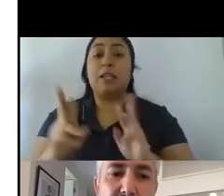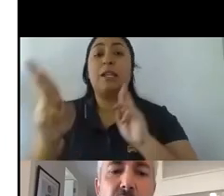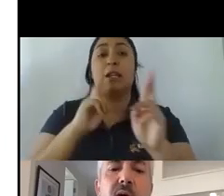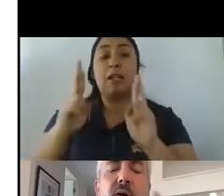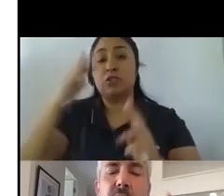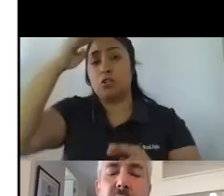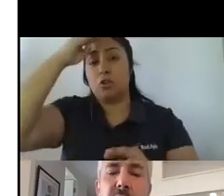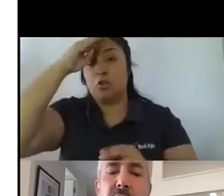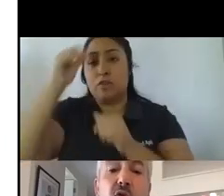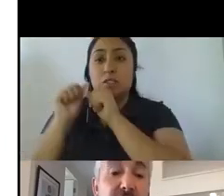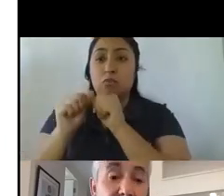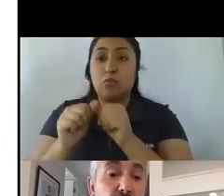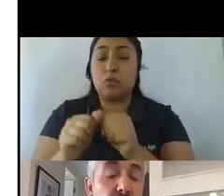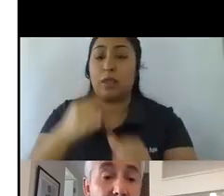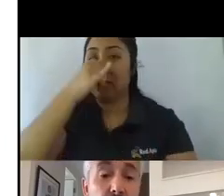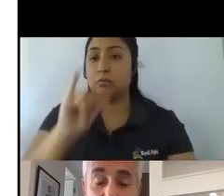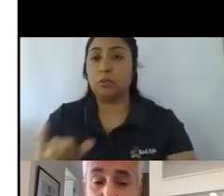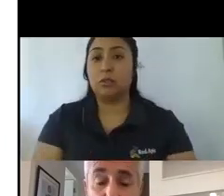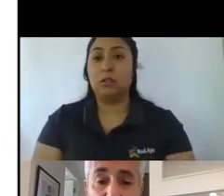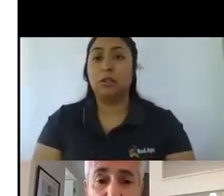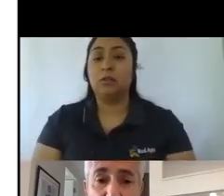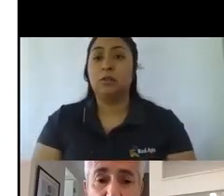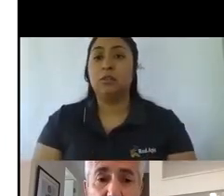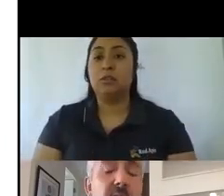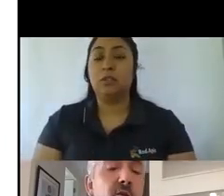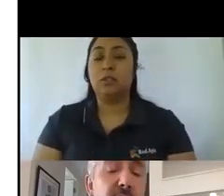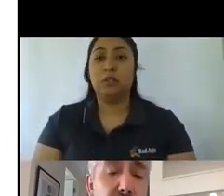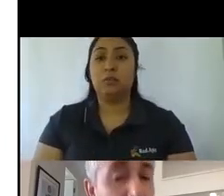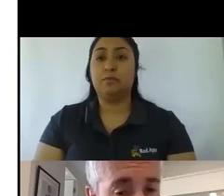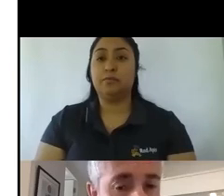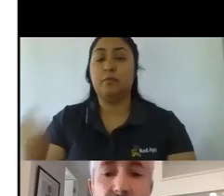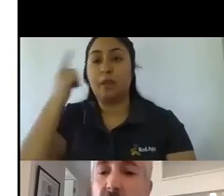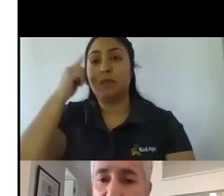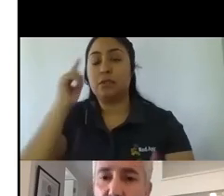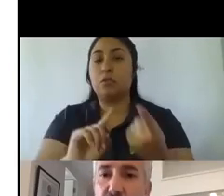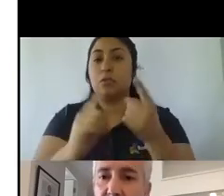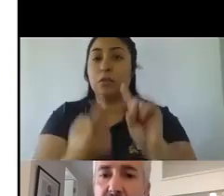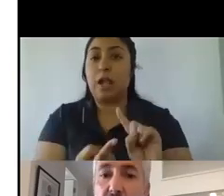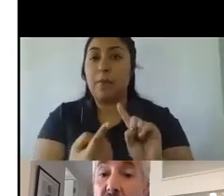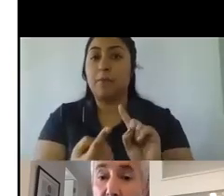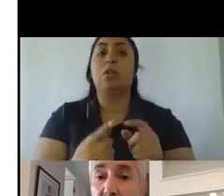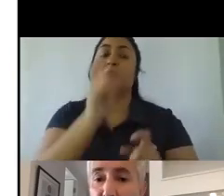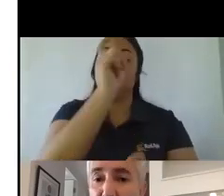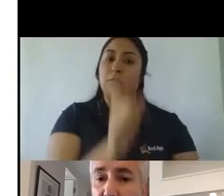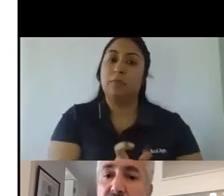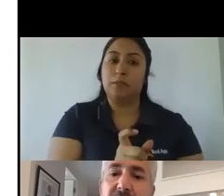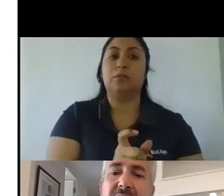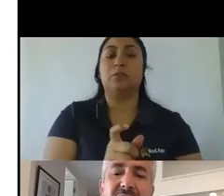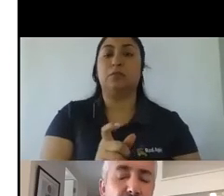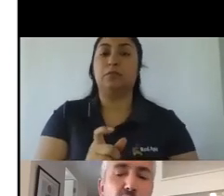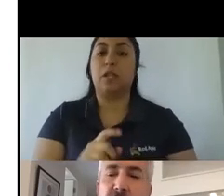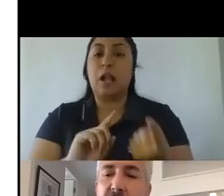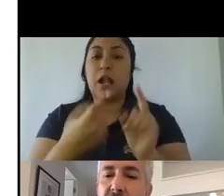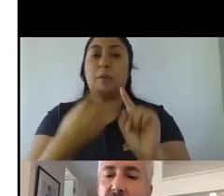en el tiempo. considerando estos cambios que están pasando, estos cambios en las personas, los cambios sociales, los cambios en la economía. Entonces,